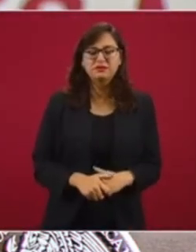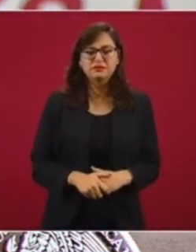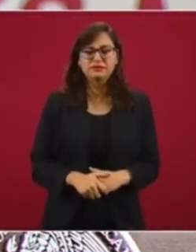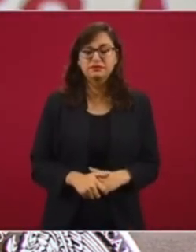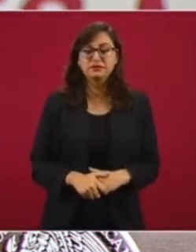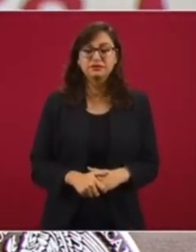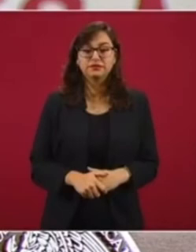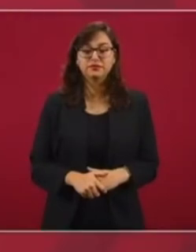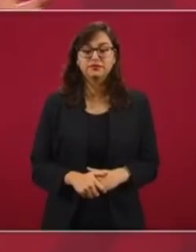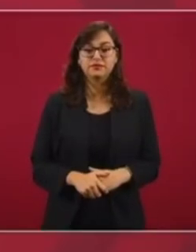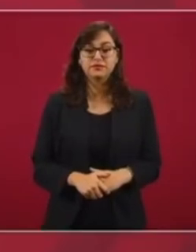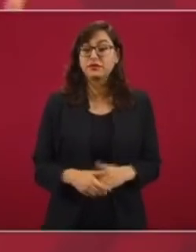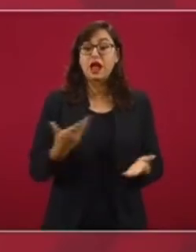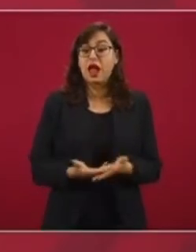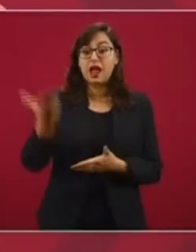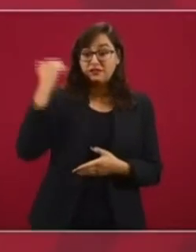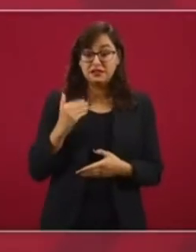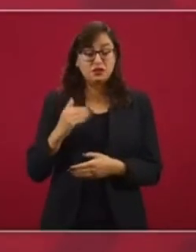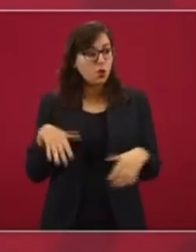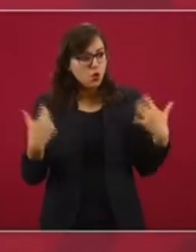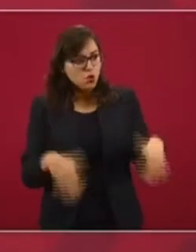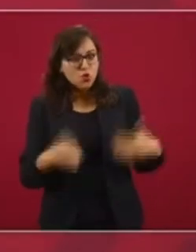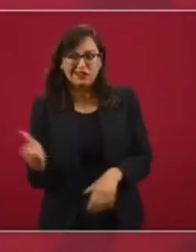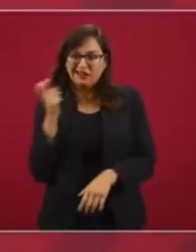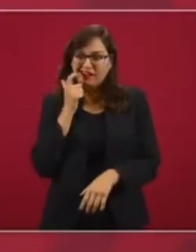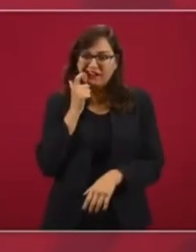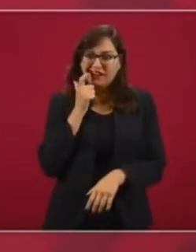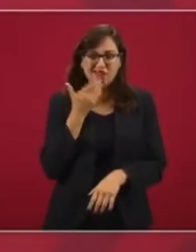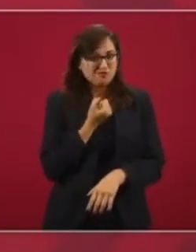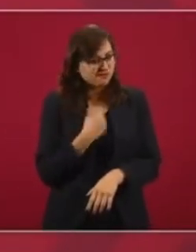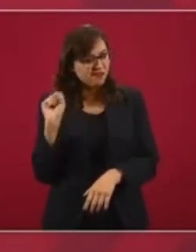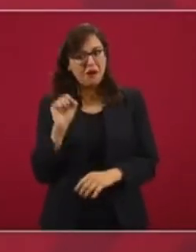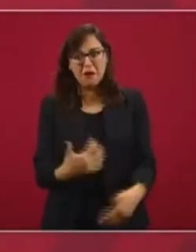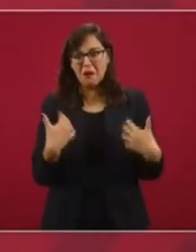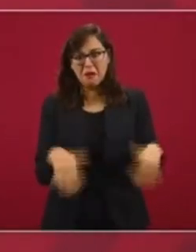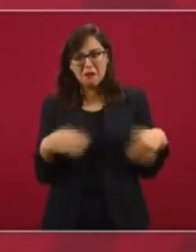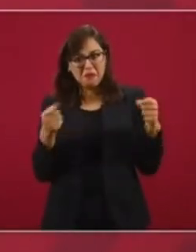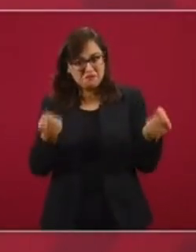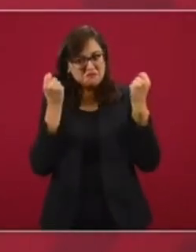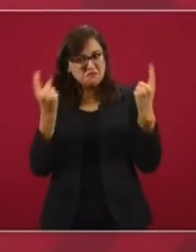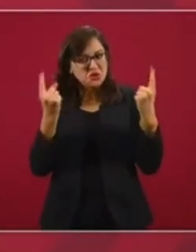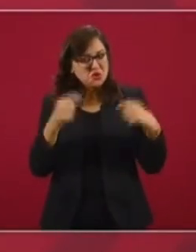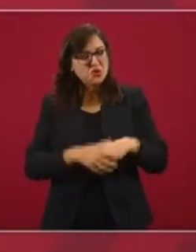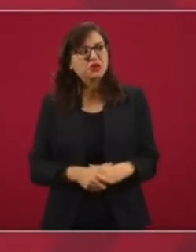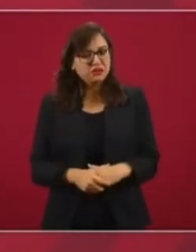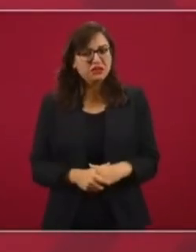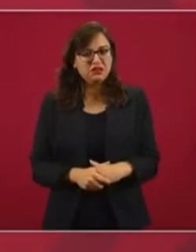Ya no es como antes. ¡Ay, qué vivo era! ¿Qué? Audaz. ¿Cómo?